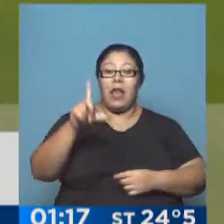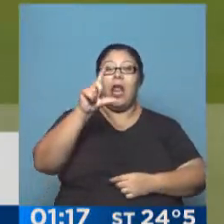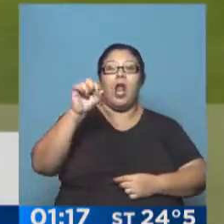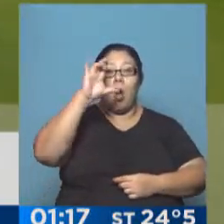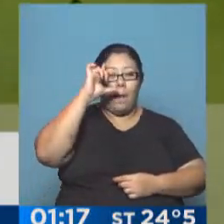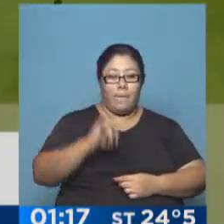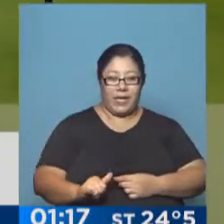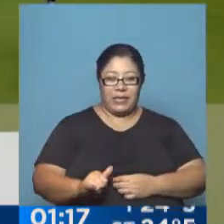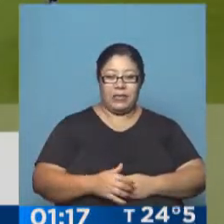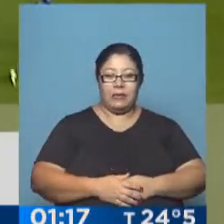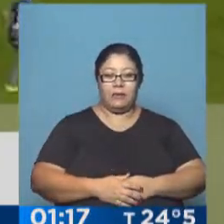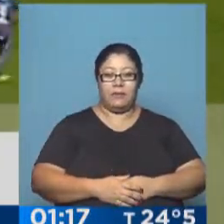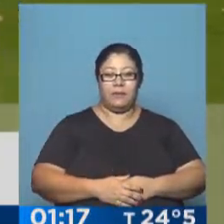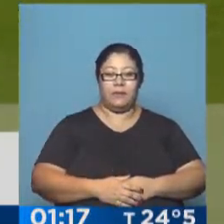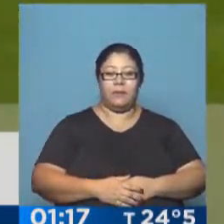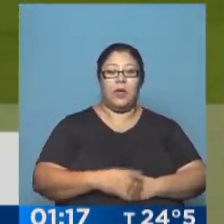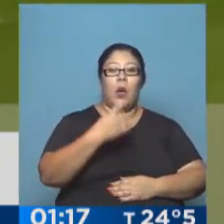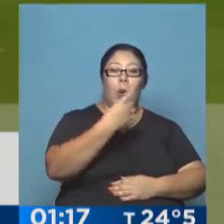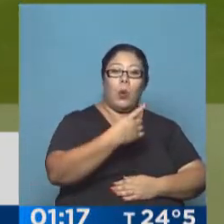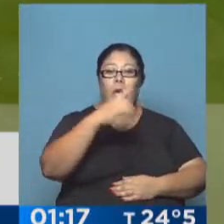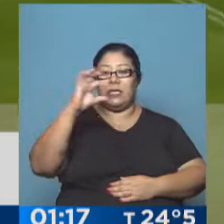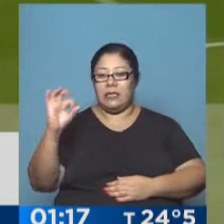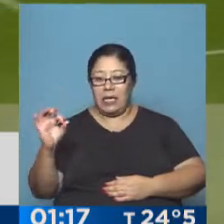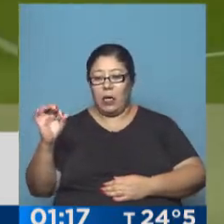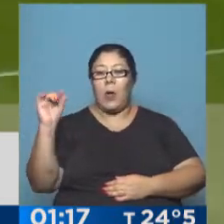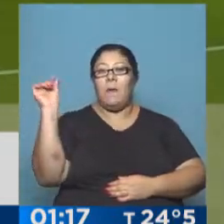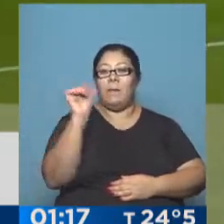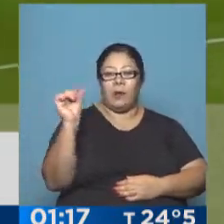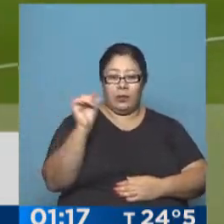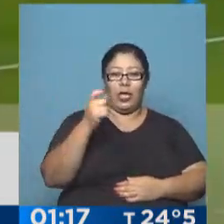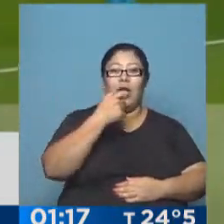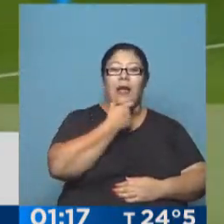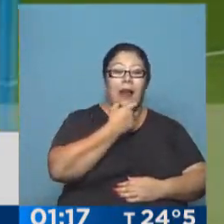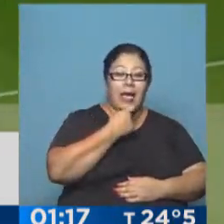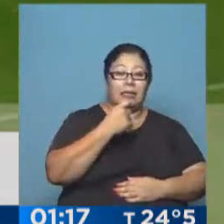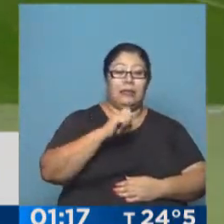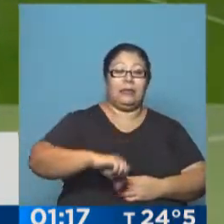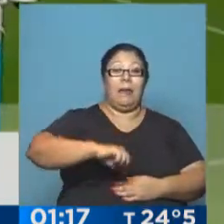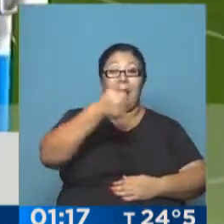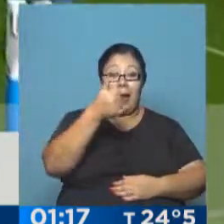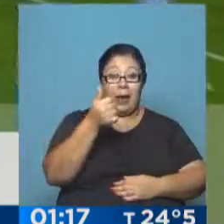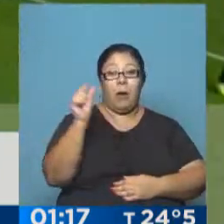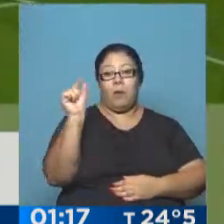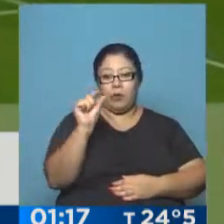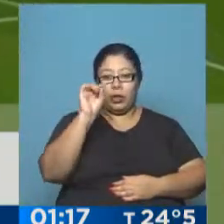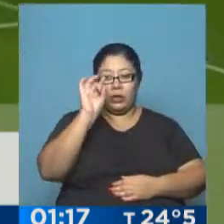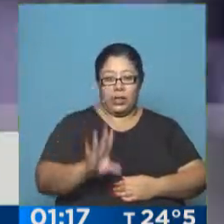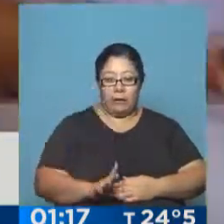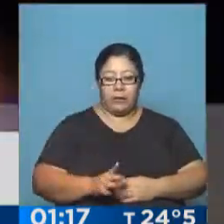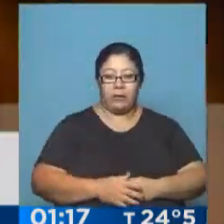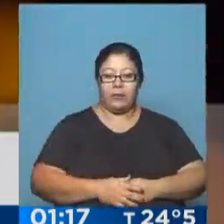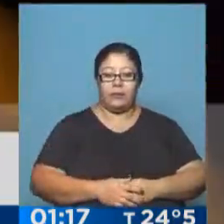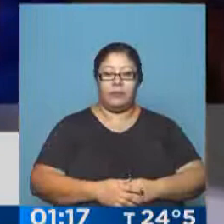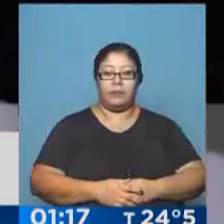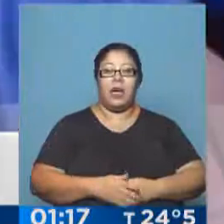se lo vamos a dar a él, al 1 a 0 parcial, con que la Academia se ponía en ventaja jugando en Avellaneda, justamente en el cilindro. La habilitación había sido